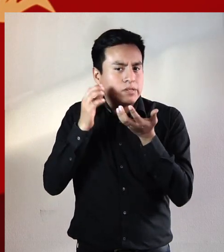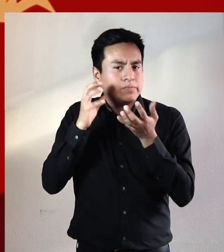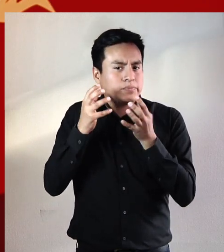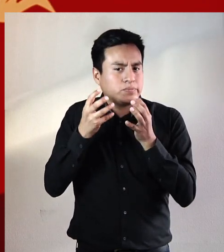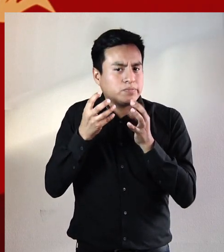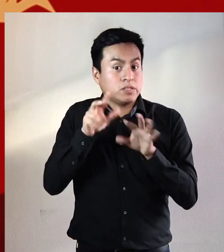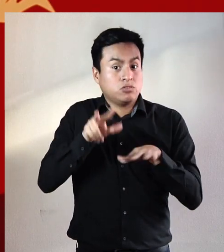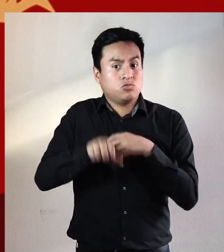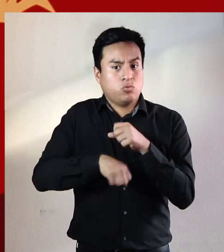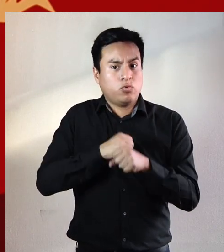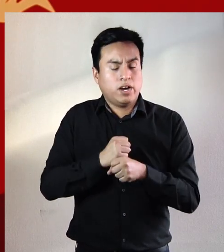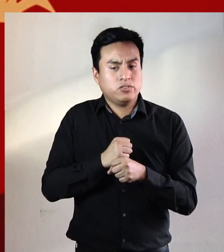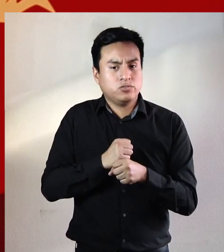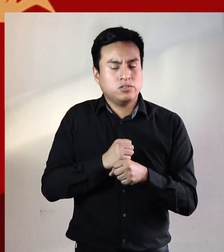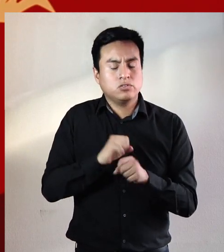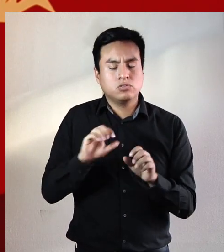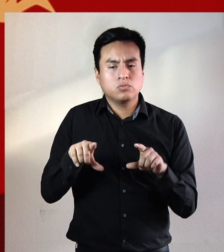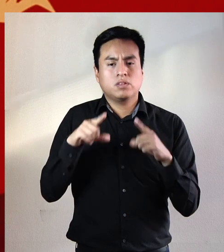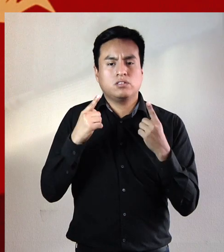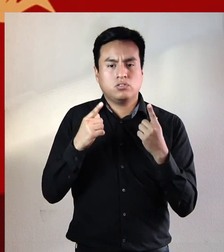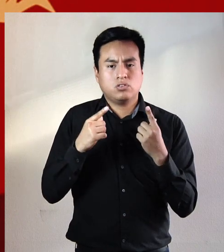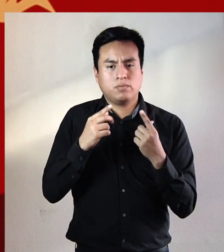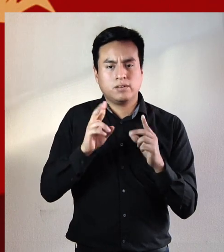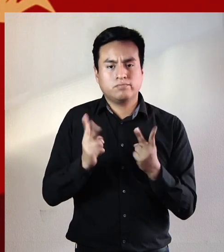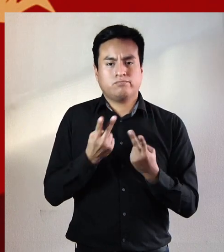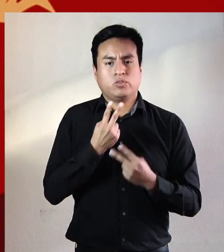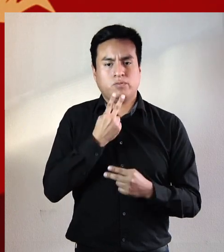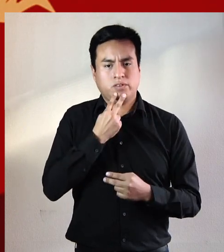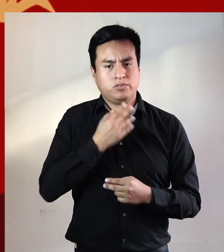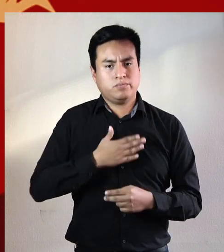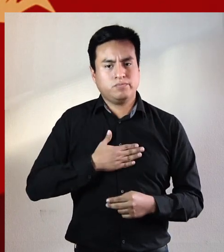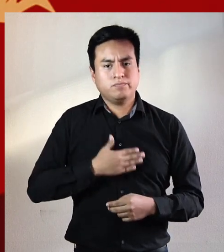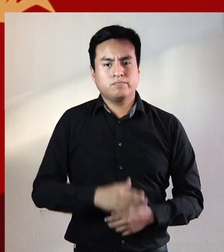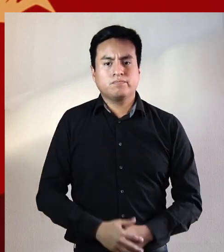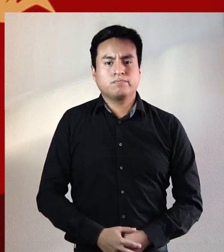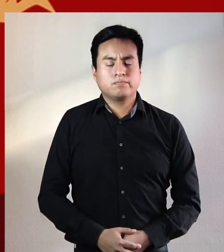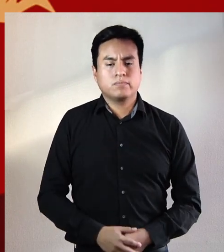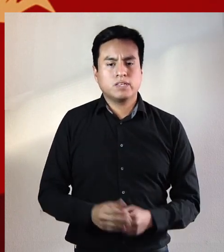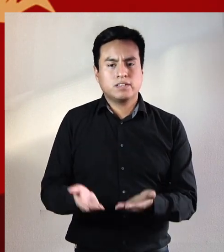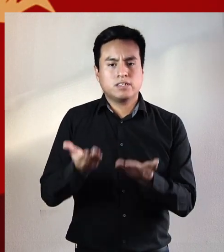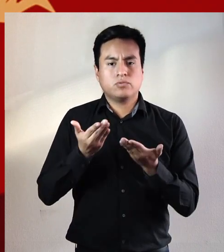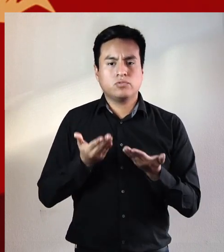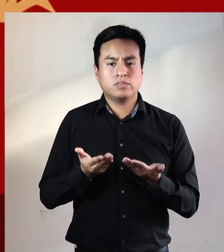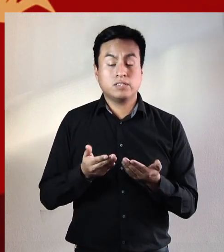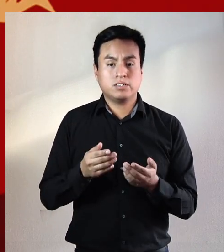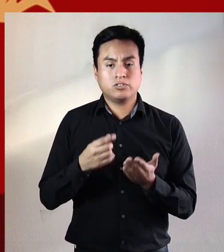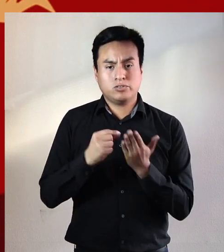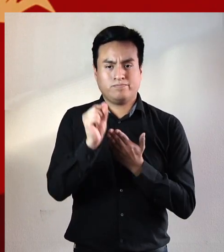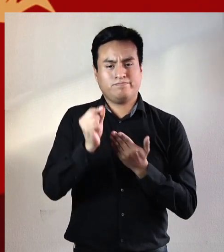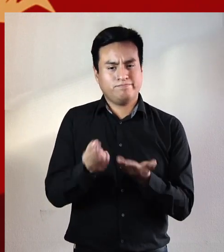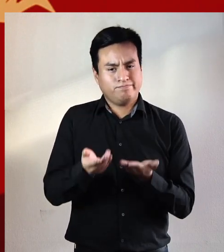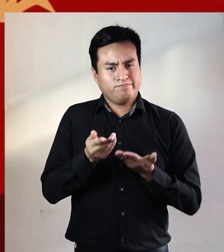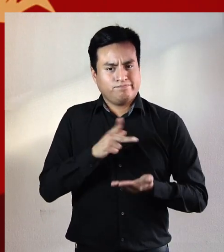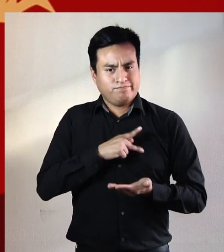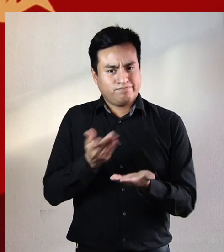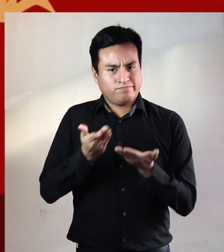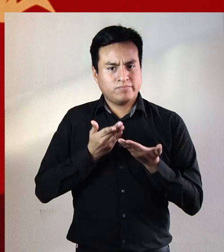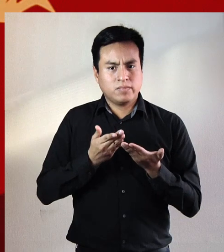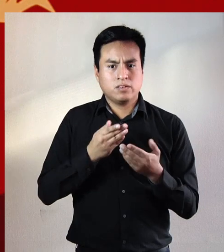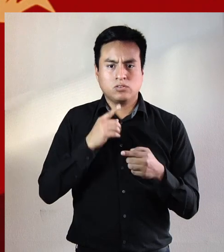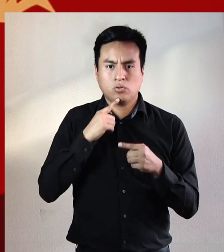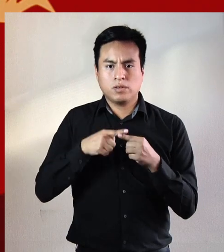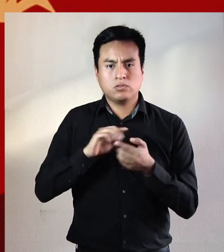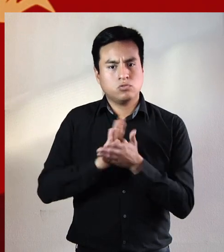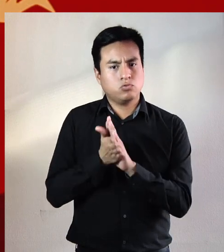cara habían pasado 18 años y me sorprendió de haber sobrevivido recibo esta extinción entonces